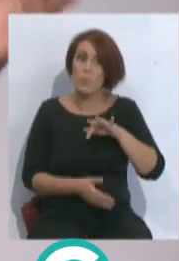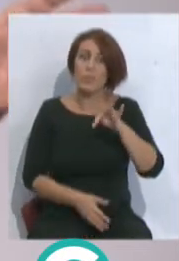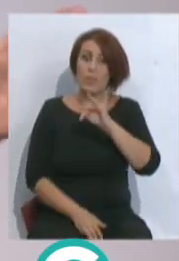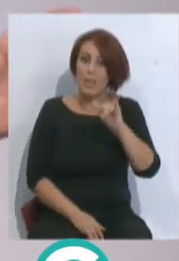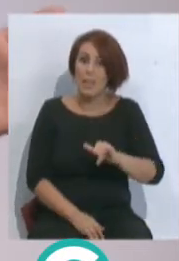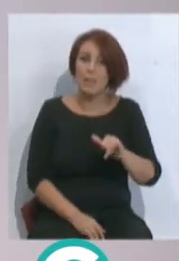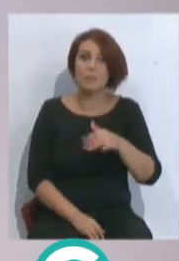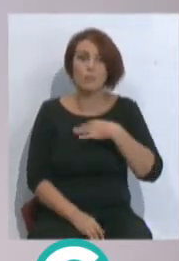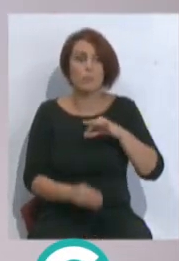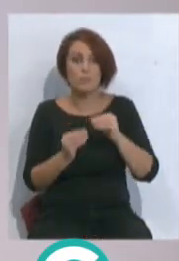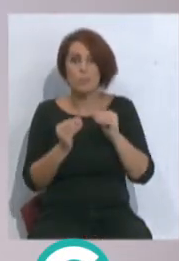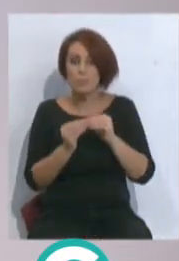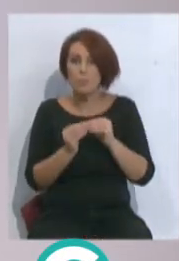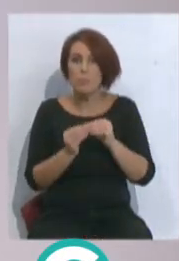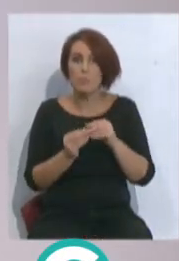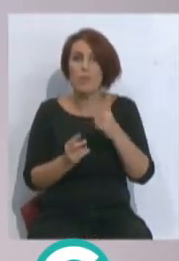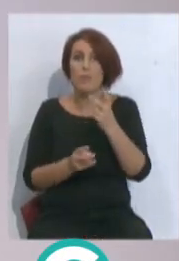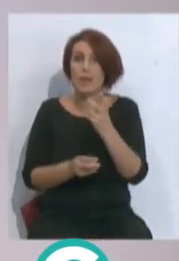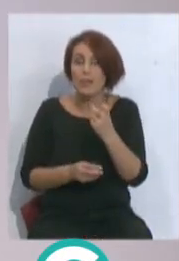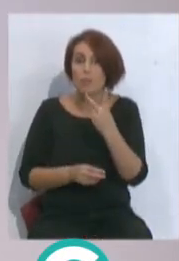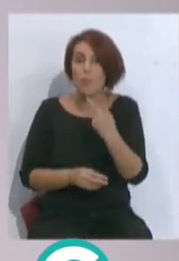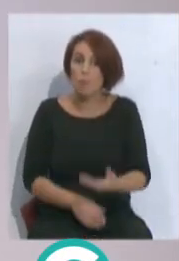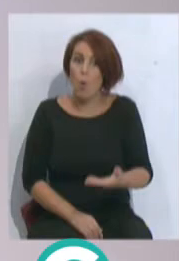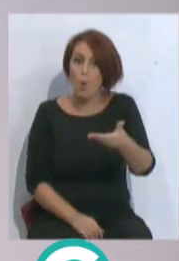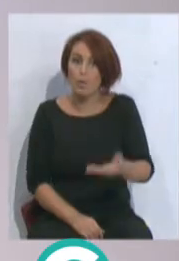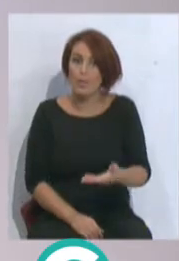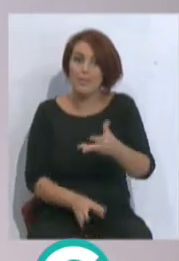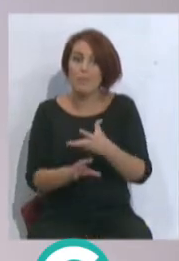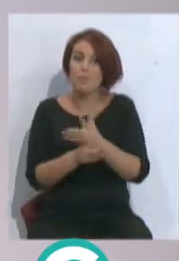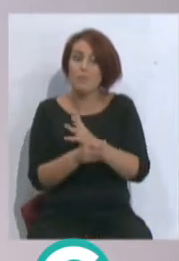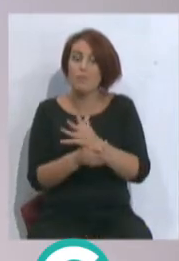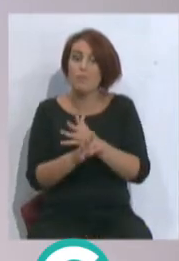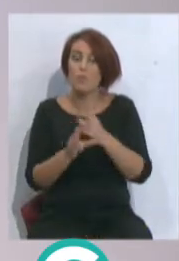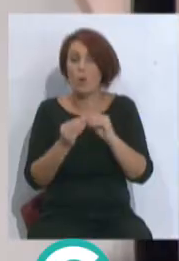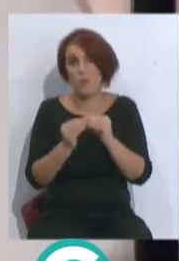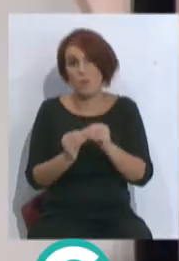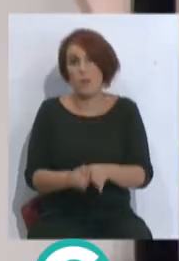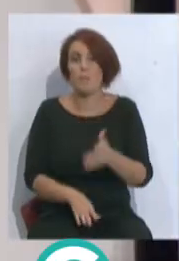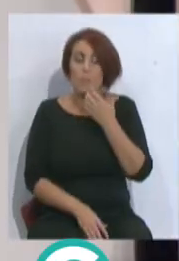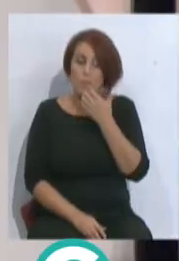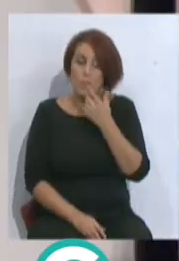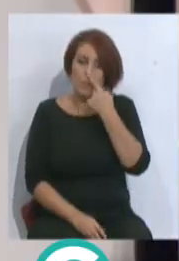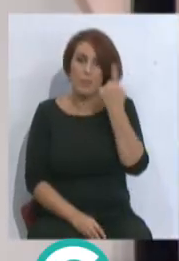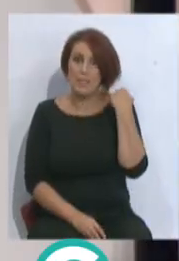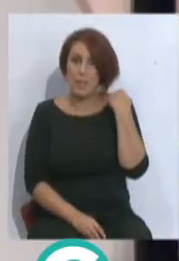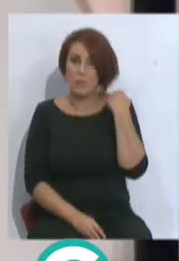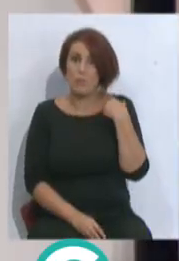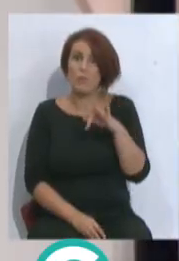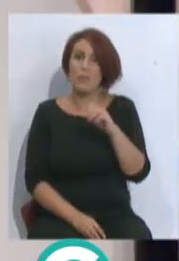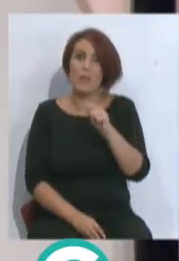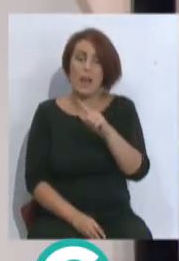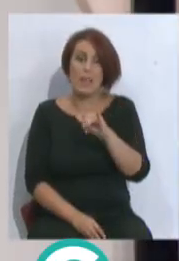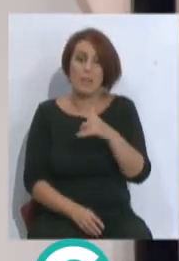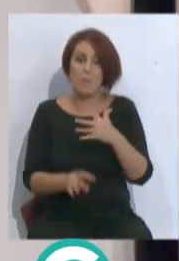puede jugar el sobrino. Nos faltan dos jugadores fundamentales en la forma de jugar. Pero por ejemplo, si el año pasado se hubiera lesionado Fali